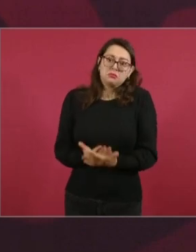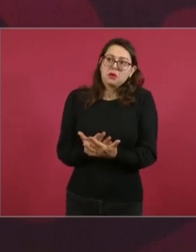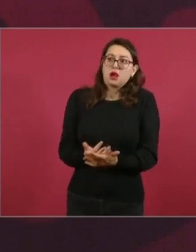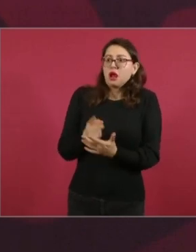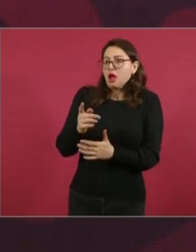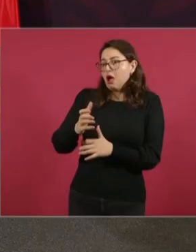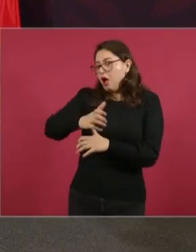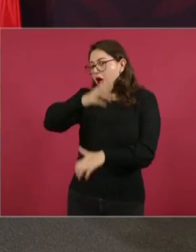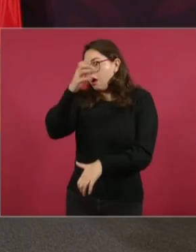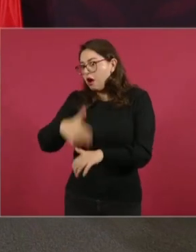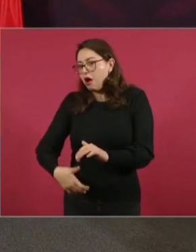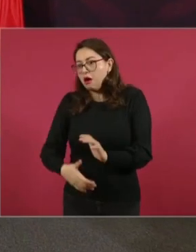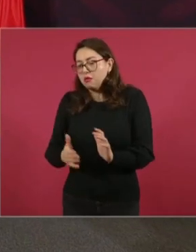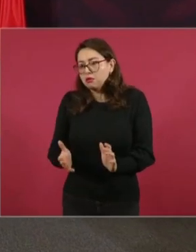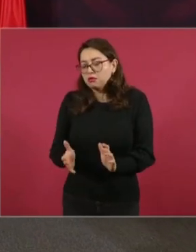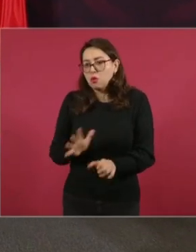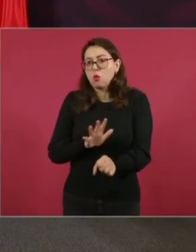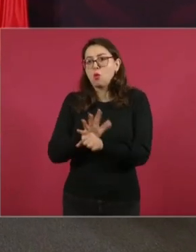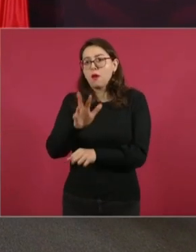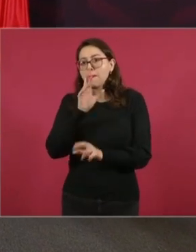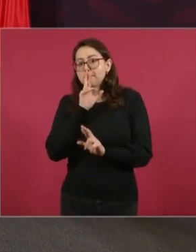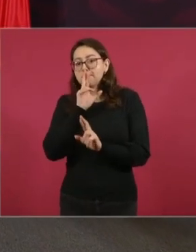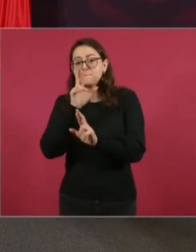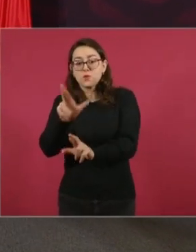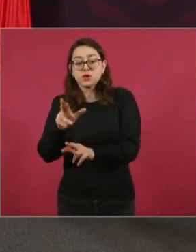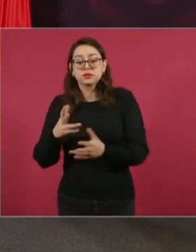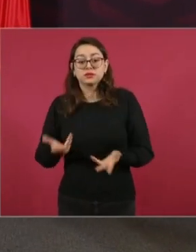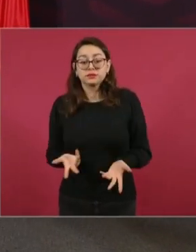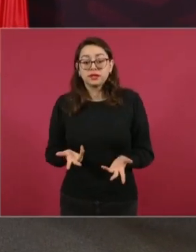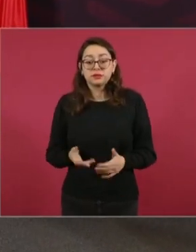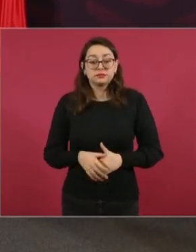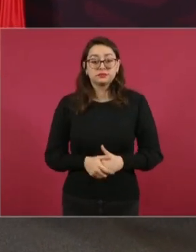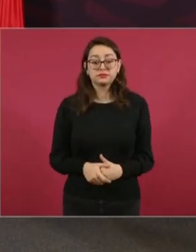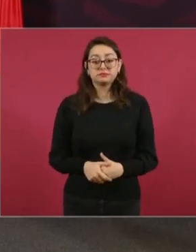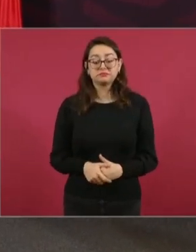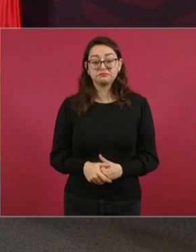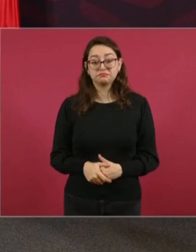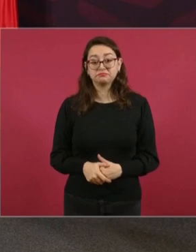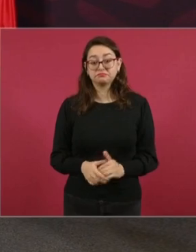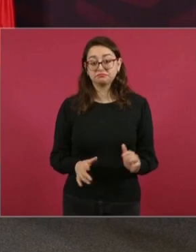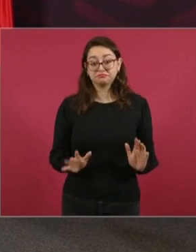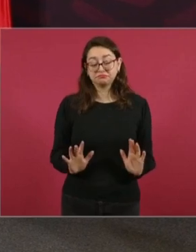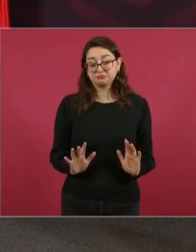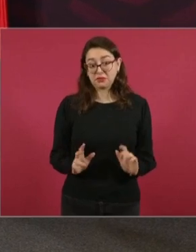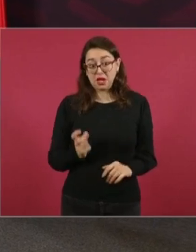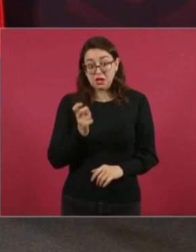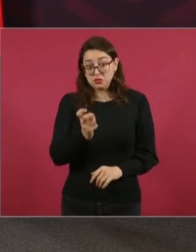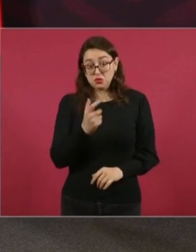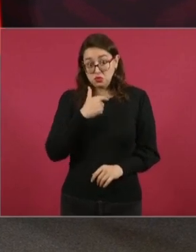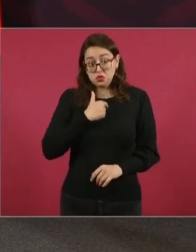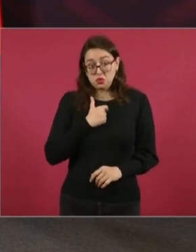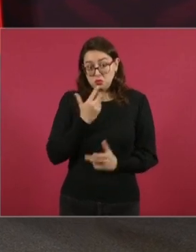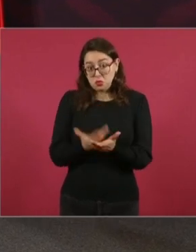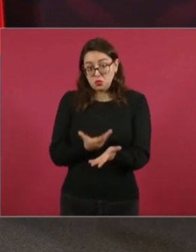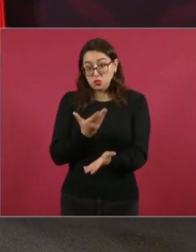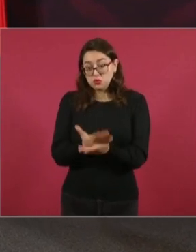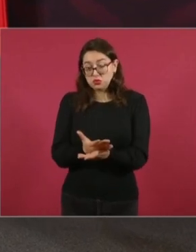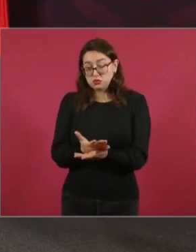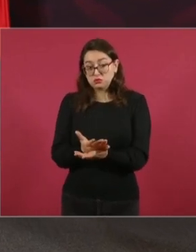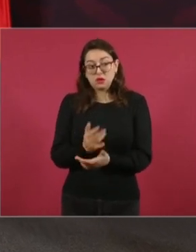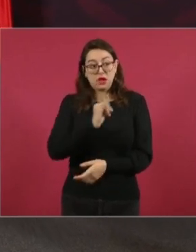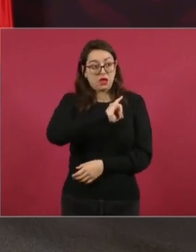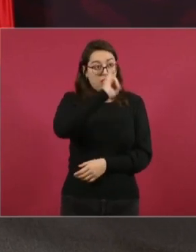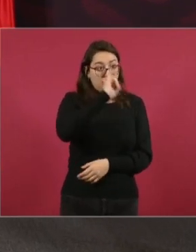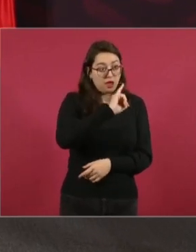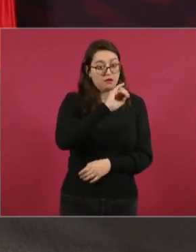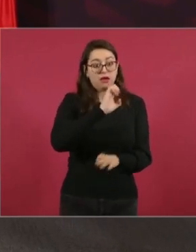y que ahí se resuelva. Esa fue mi postura y es la que yo sostengo. Vamos